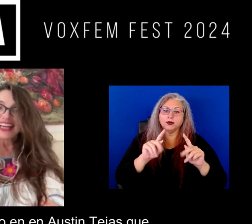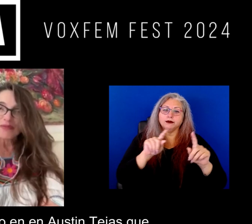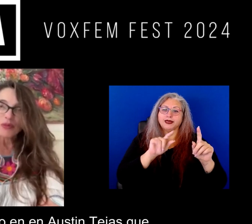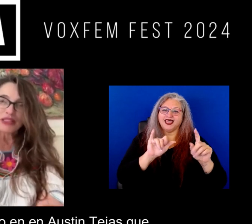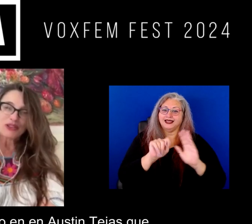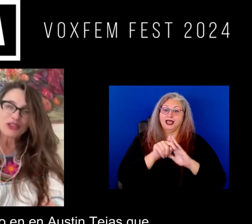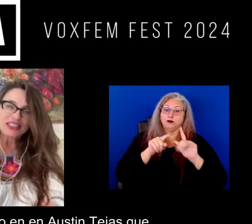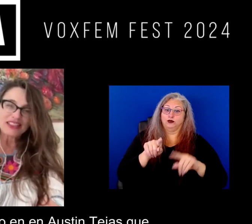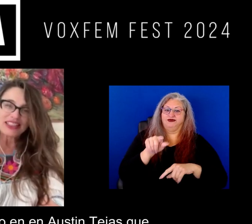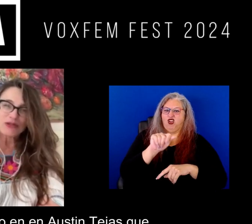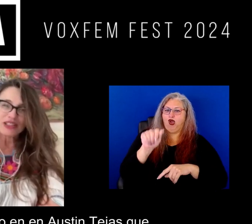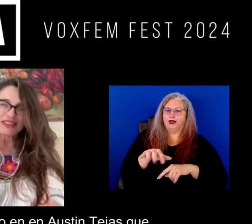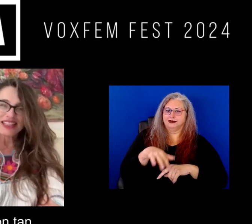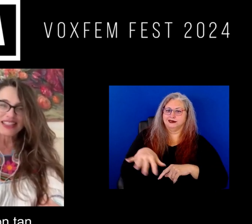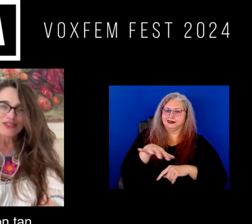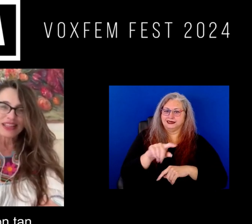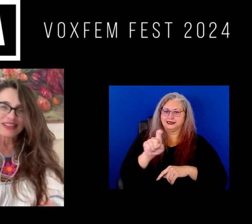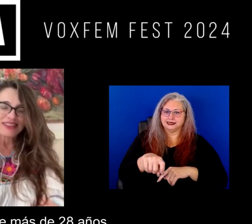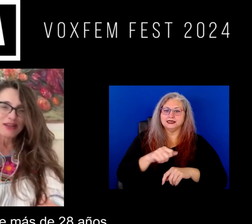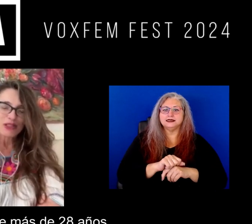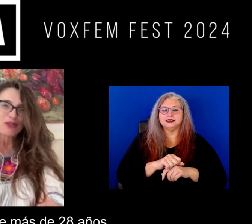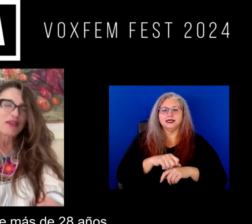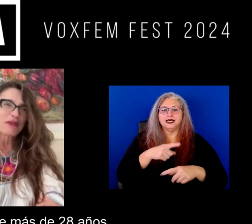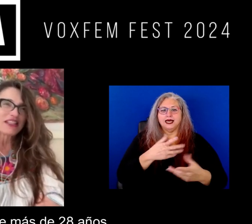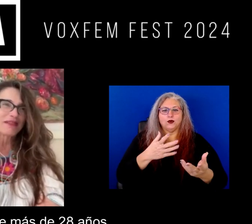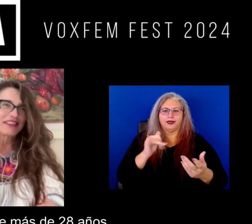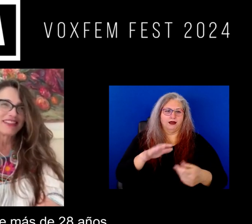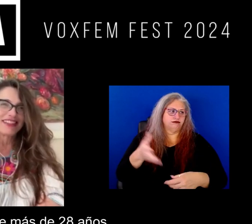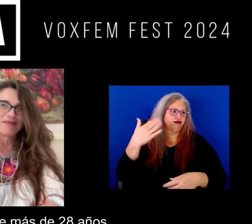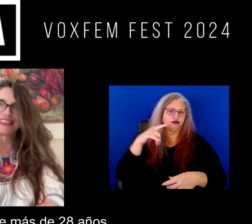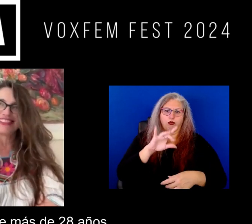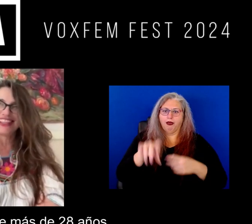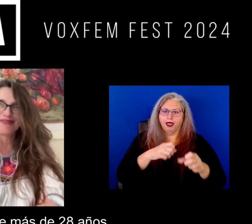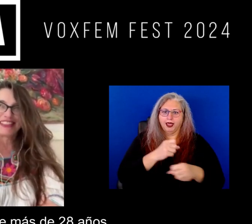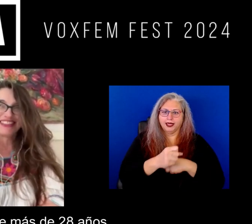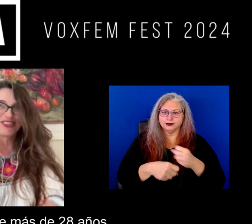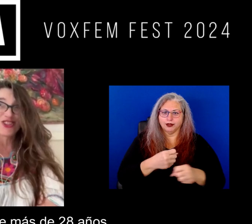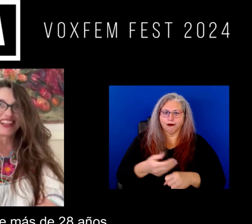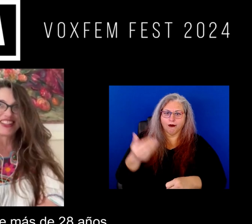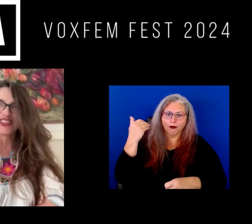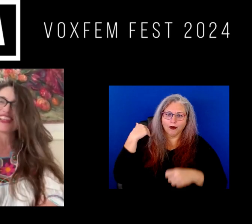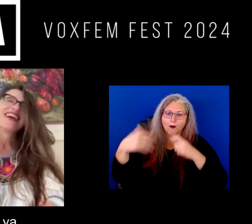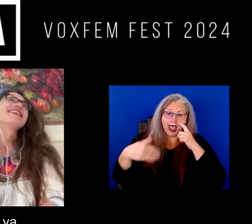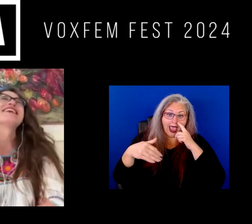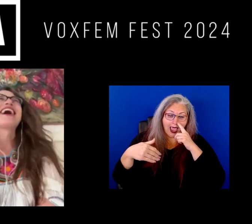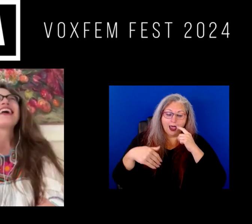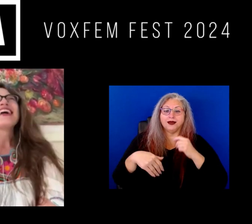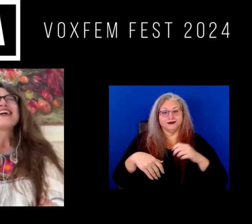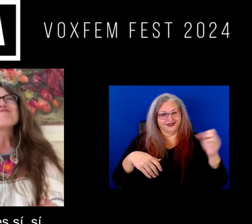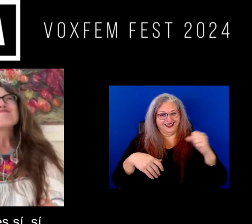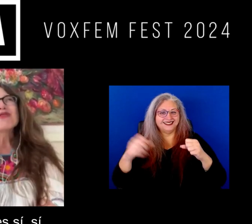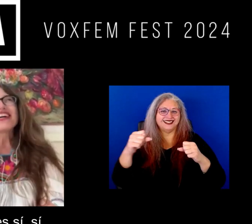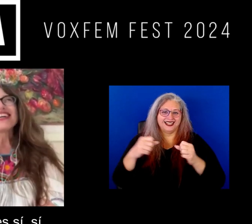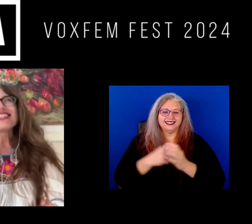en aquel momento en Austin, Texas, que son tan... Pues eso hace más de 20... ¿20 qué? ¿28 años? Ya.